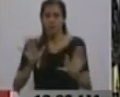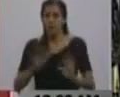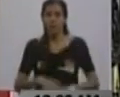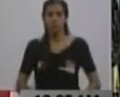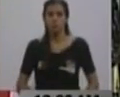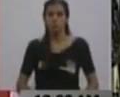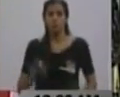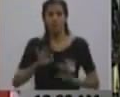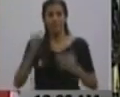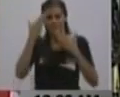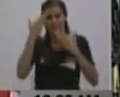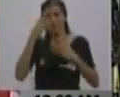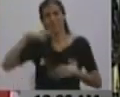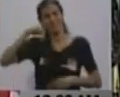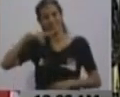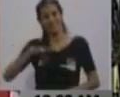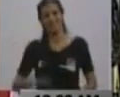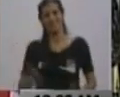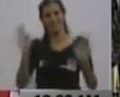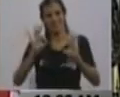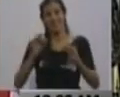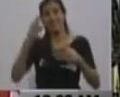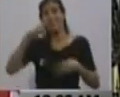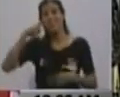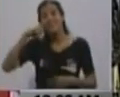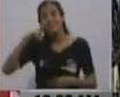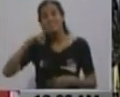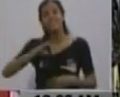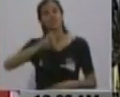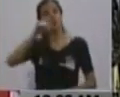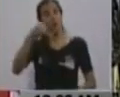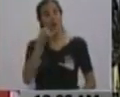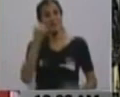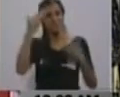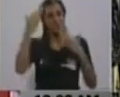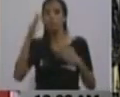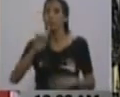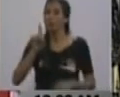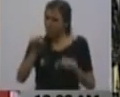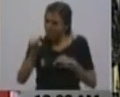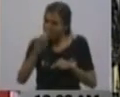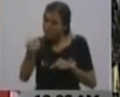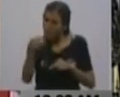a Vanessa. ¿Vanessa está por ahí? ¿Vanessa y Johanna? ¿O se fueron?